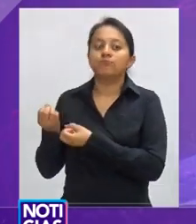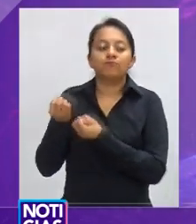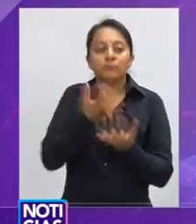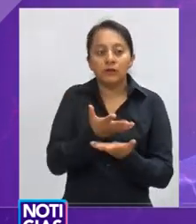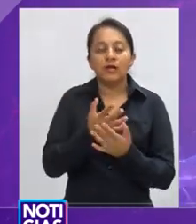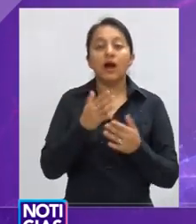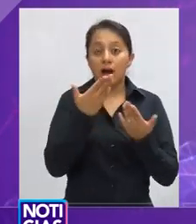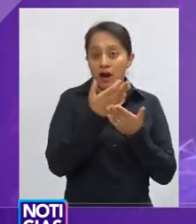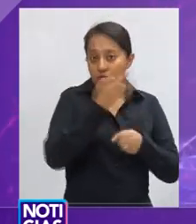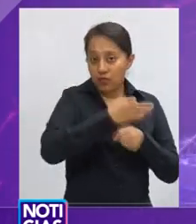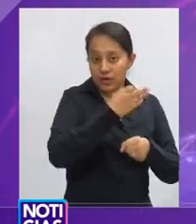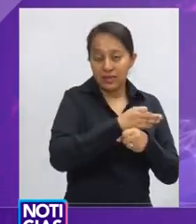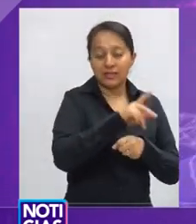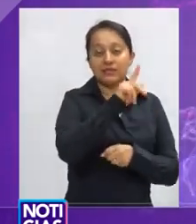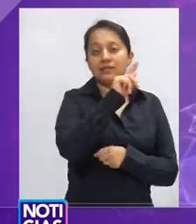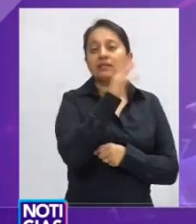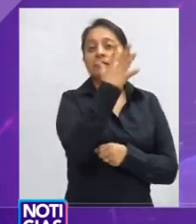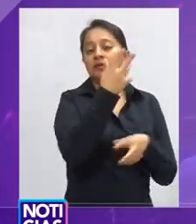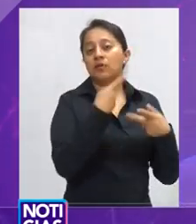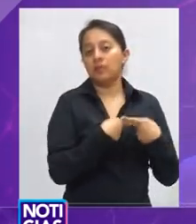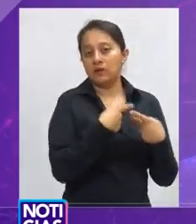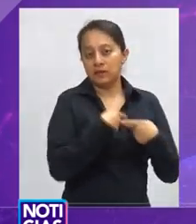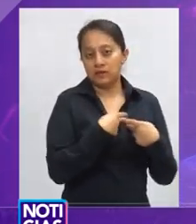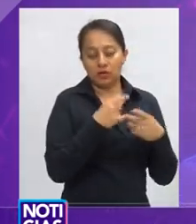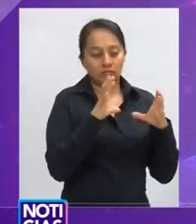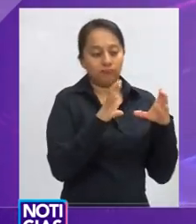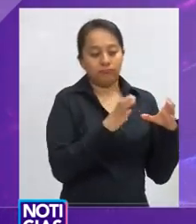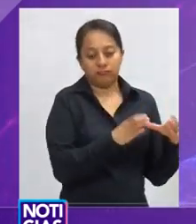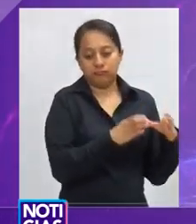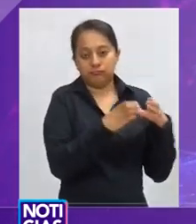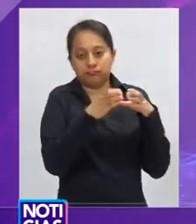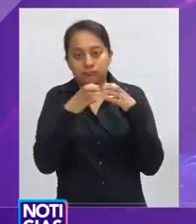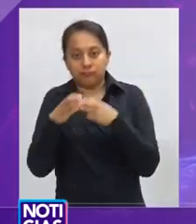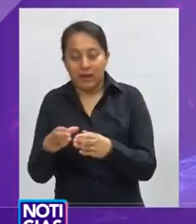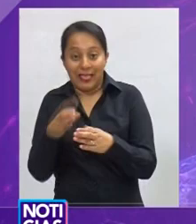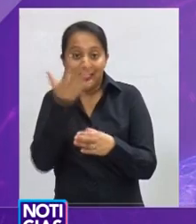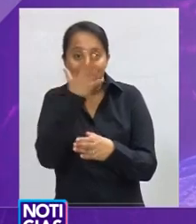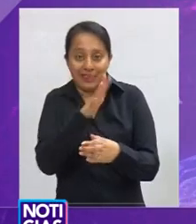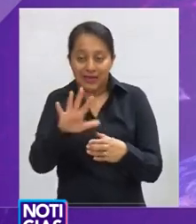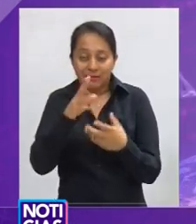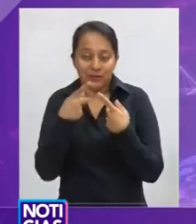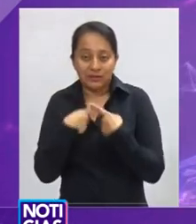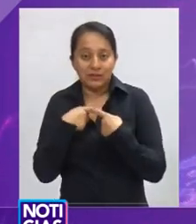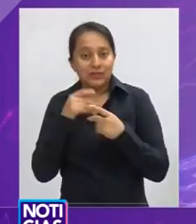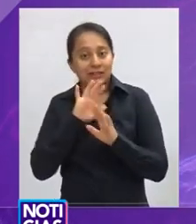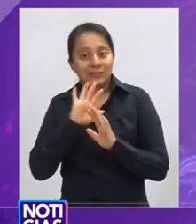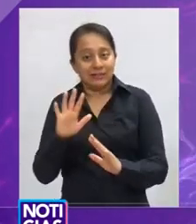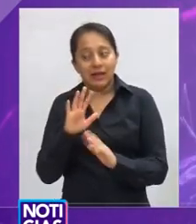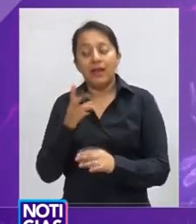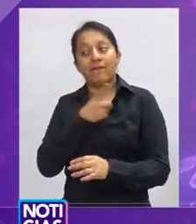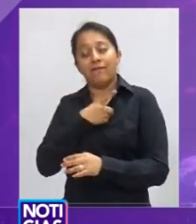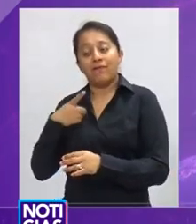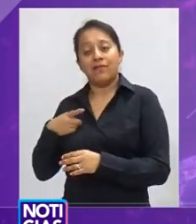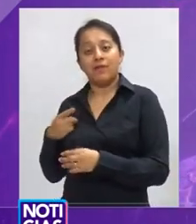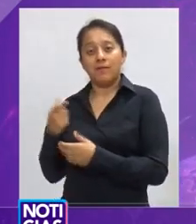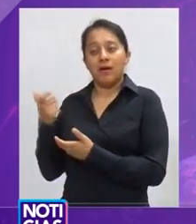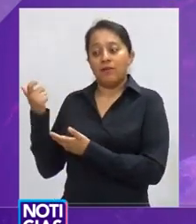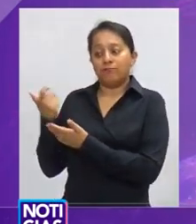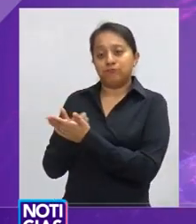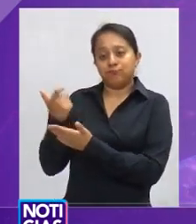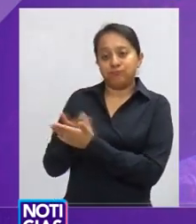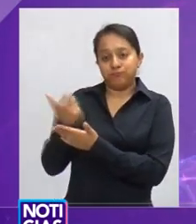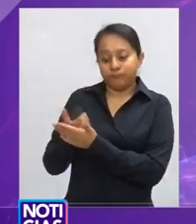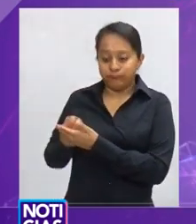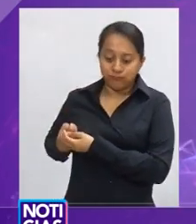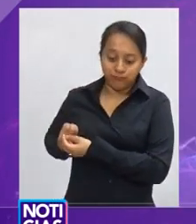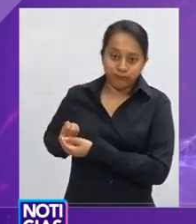este caso son 75 los trabajadores representados y en un primer paquete se resolvió el caso de 10 de estos, a quienes se les deberá de entregar